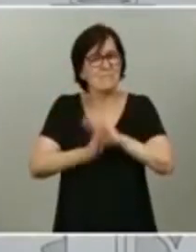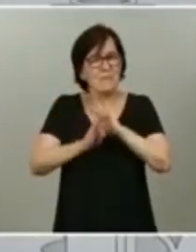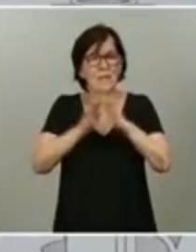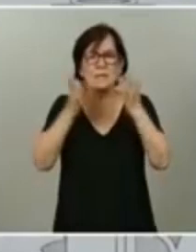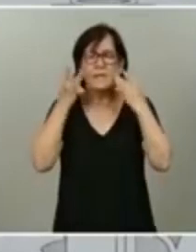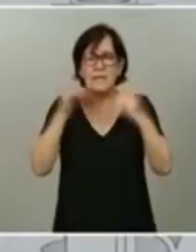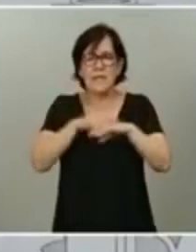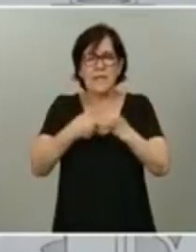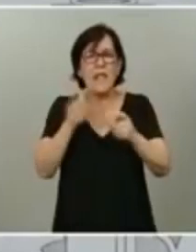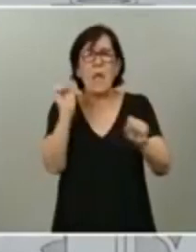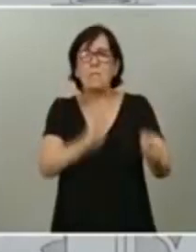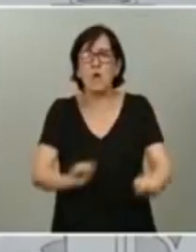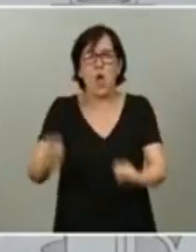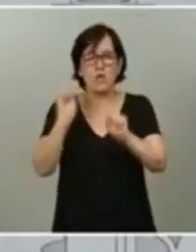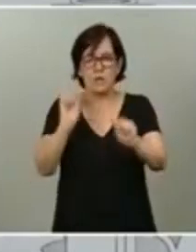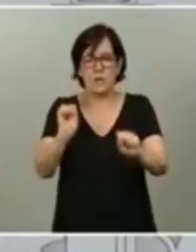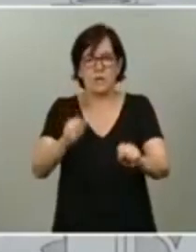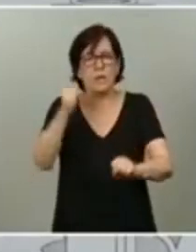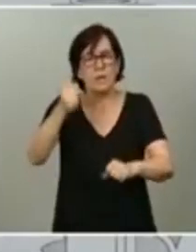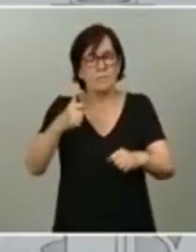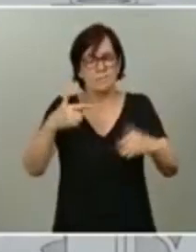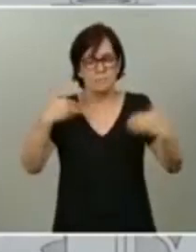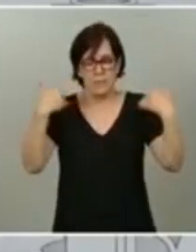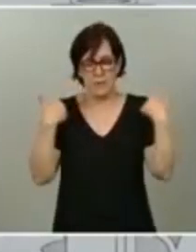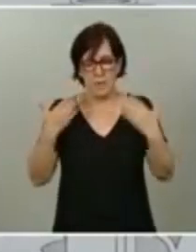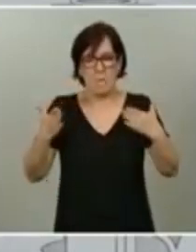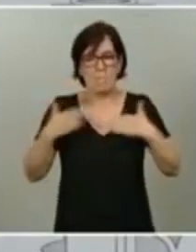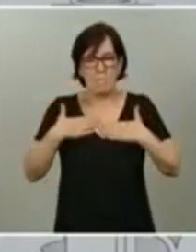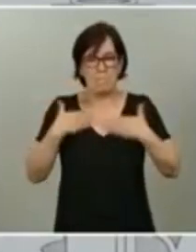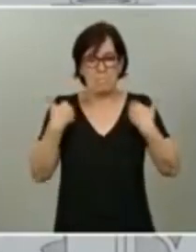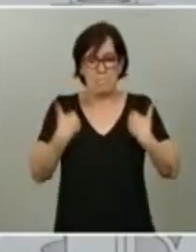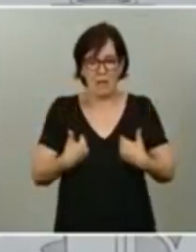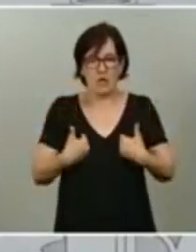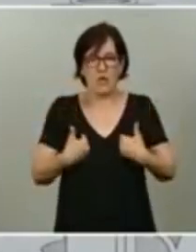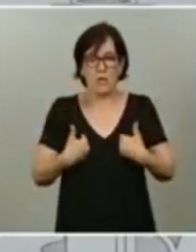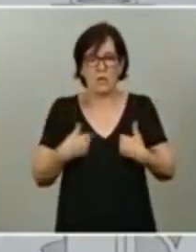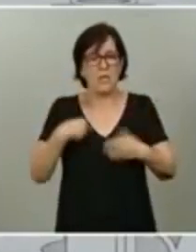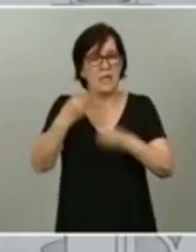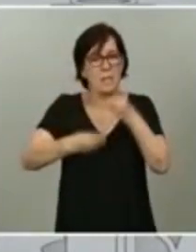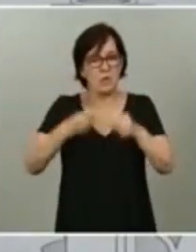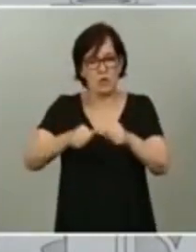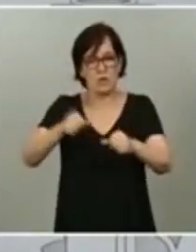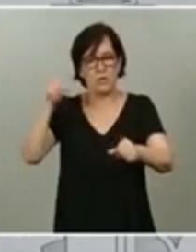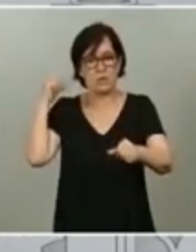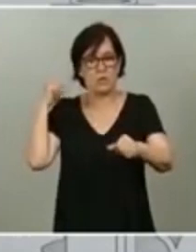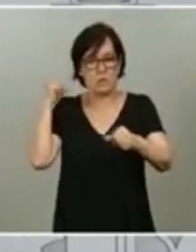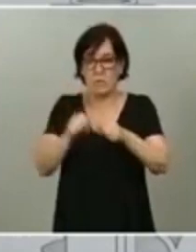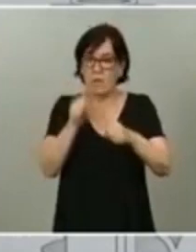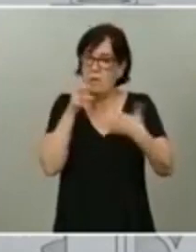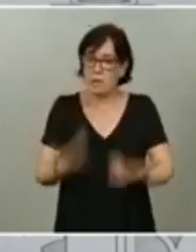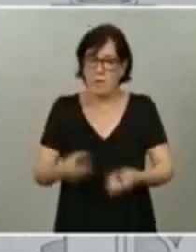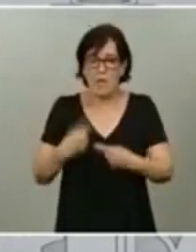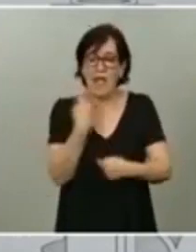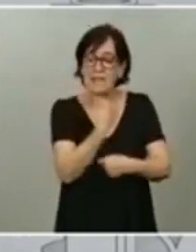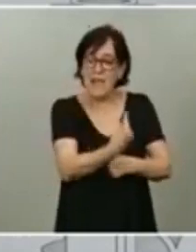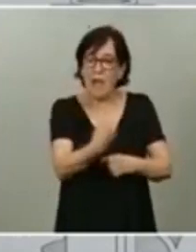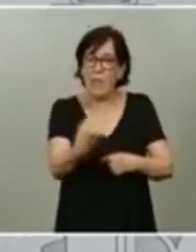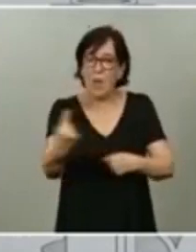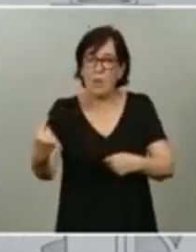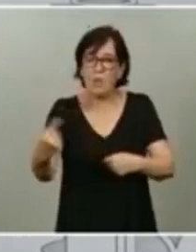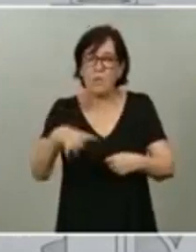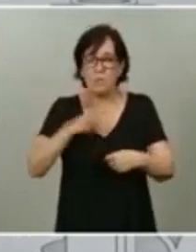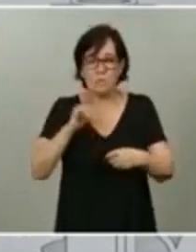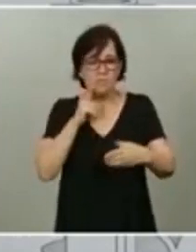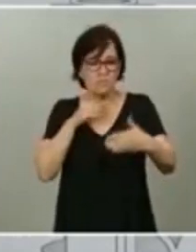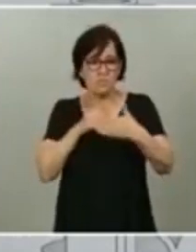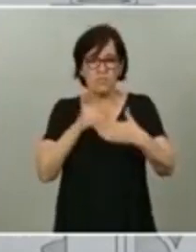todo, con la mayor responsabilidad personal que hemos desempeñado hasta ahora. Cada uno podemos ser un muro frente al virus